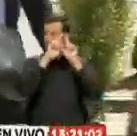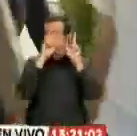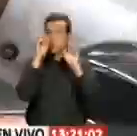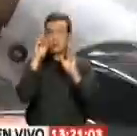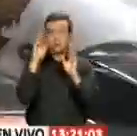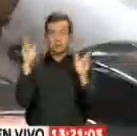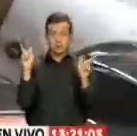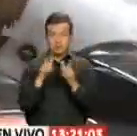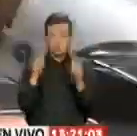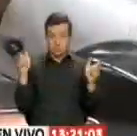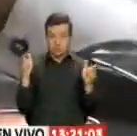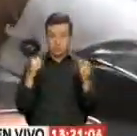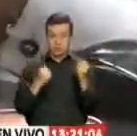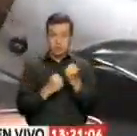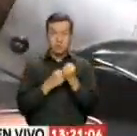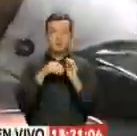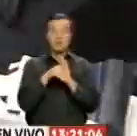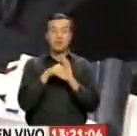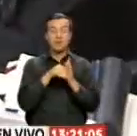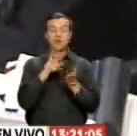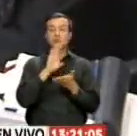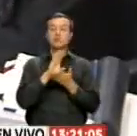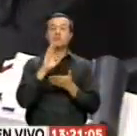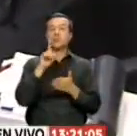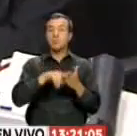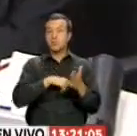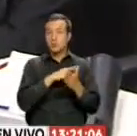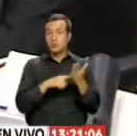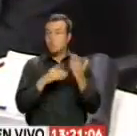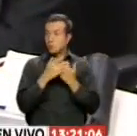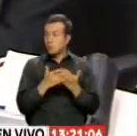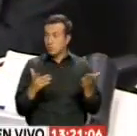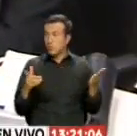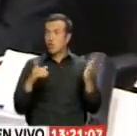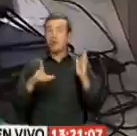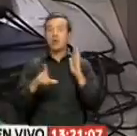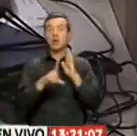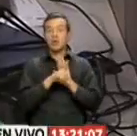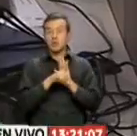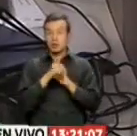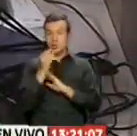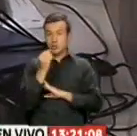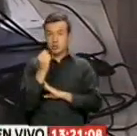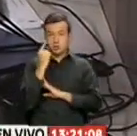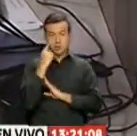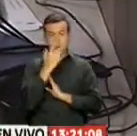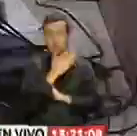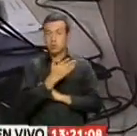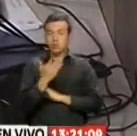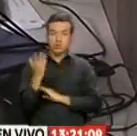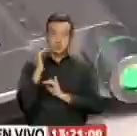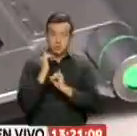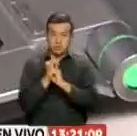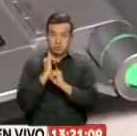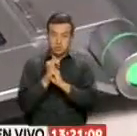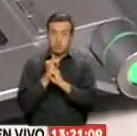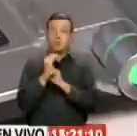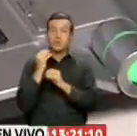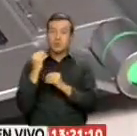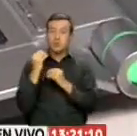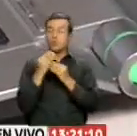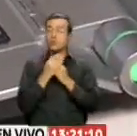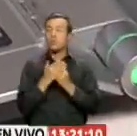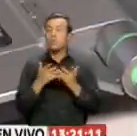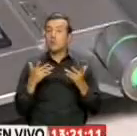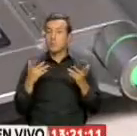empresas Para fortalecer al Banco Central Se prohibirá a través del Código Orgánico Monetario y Financiero Que la entidad preste directa o